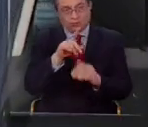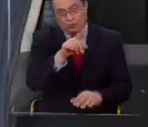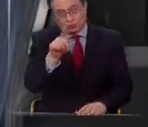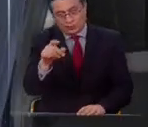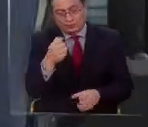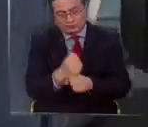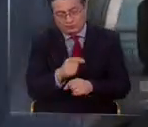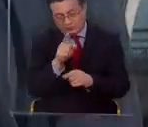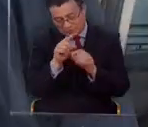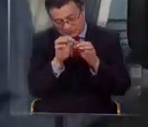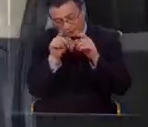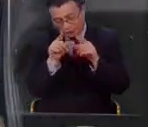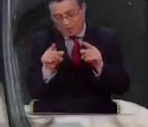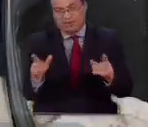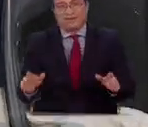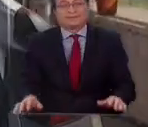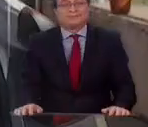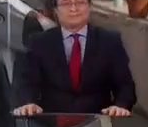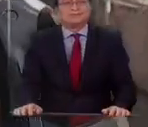verdad. Muchas gracias.